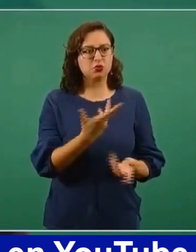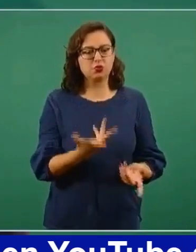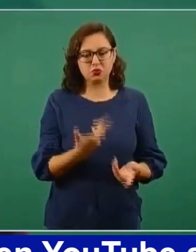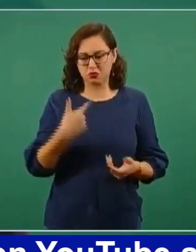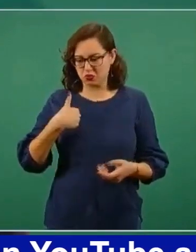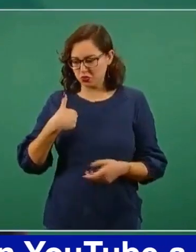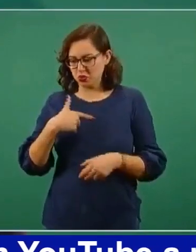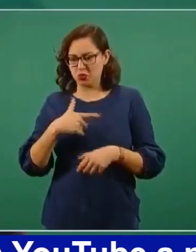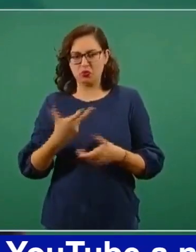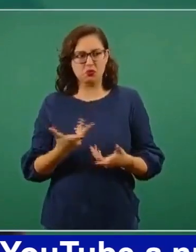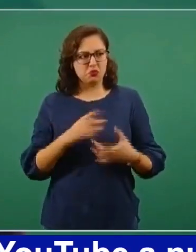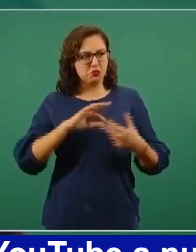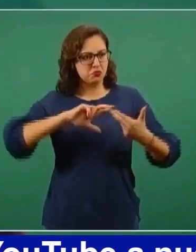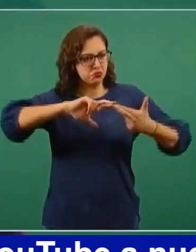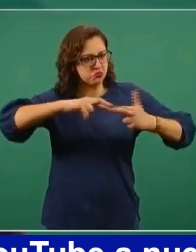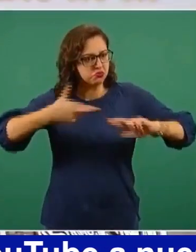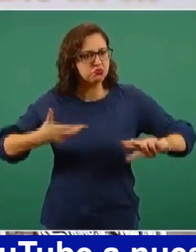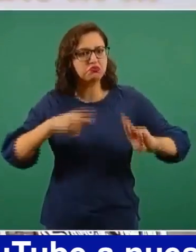para los dos países?